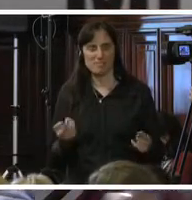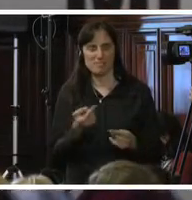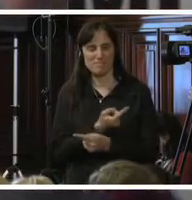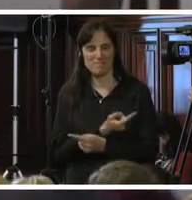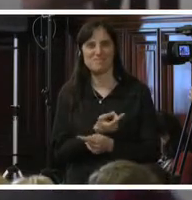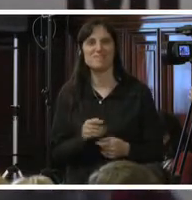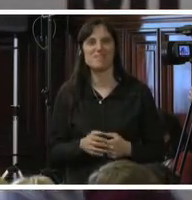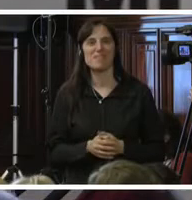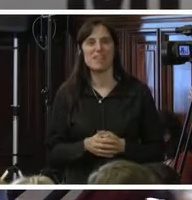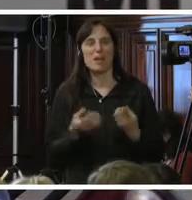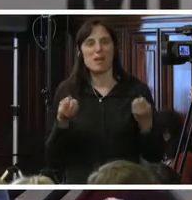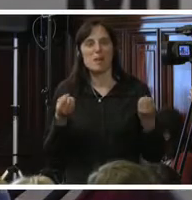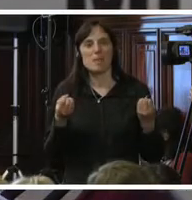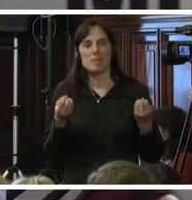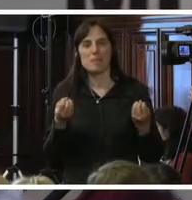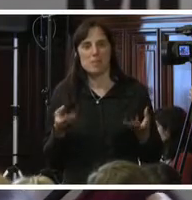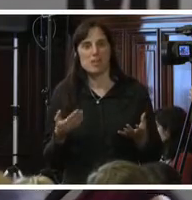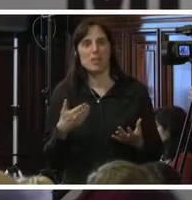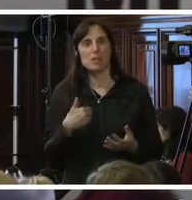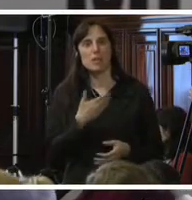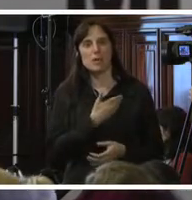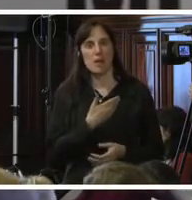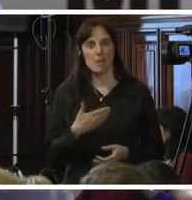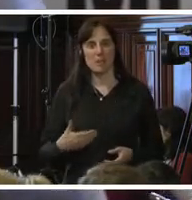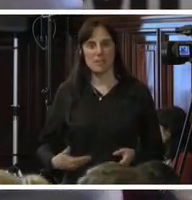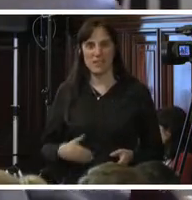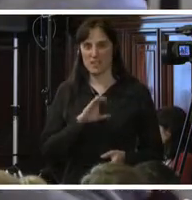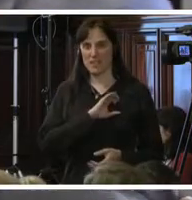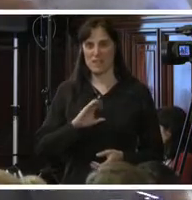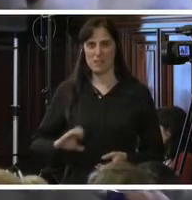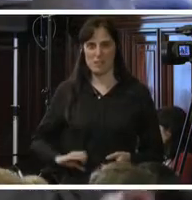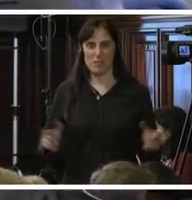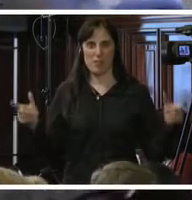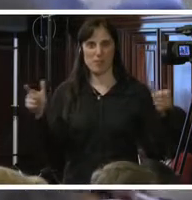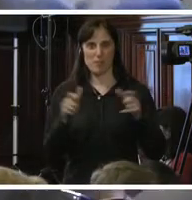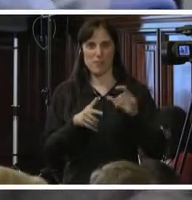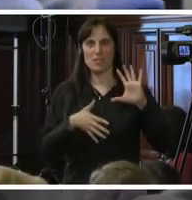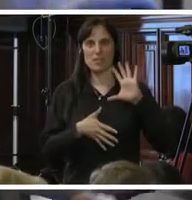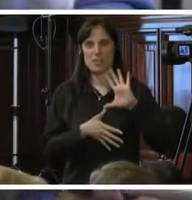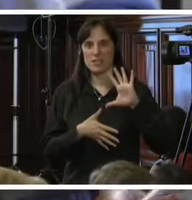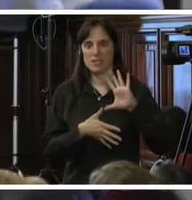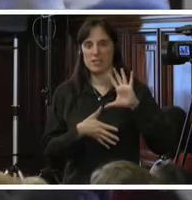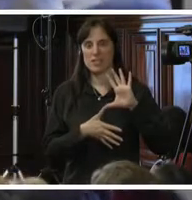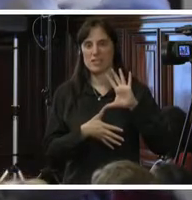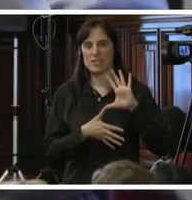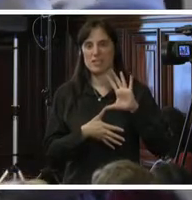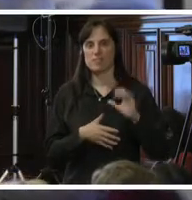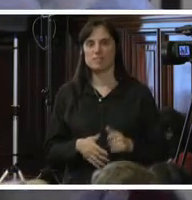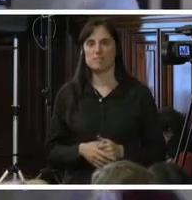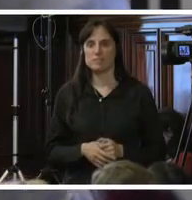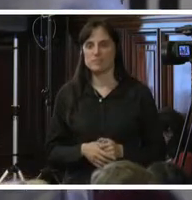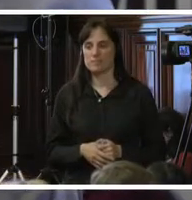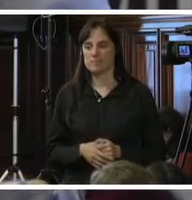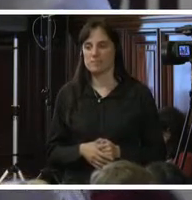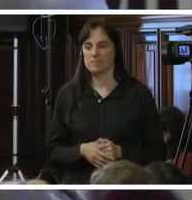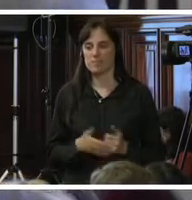eso, la Presidenta Ejecutiva de la Comisión Interamericana, a que participe. Comisionados, comisionadas,